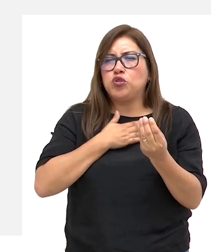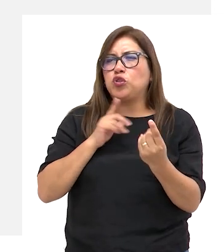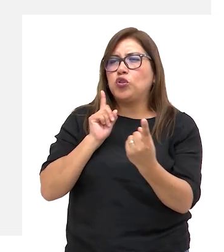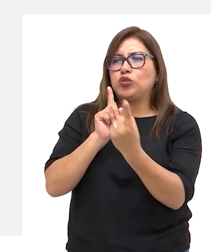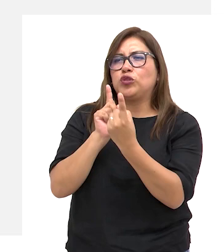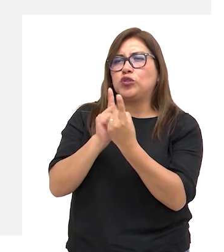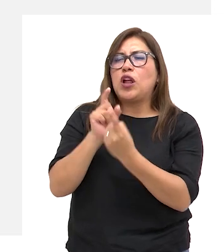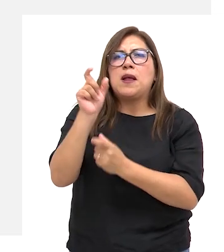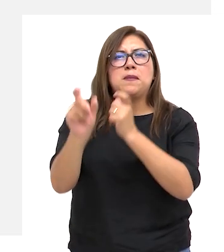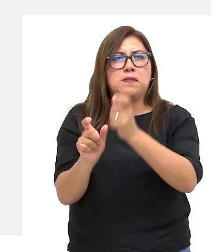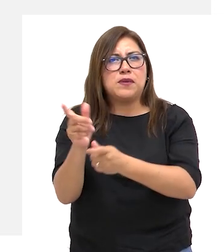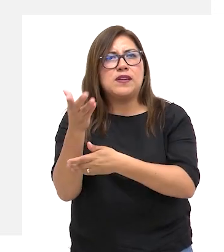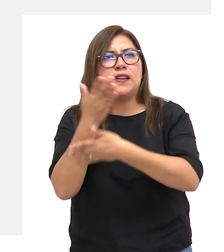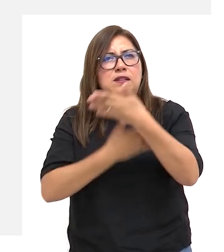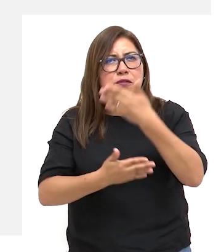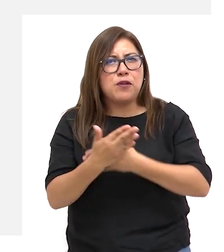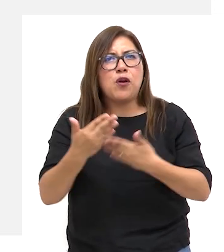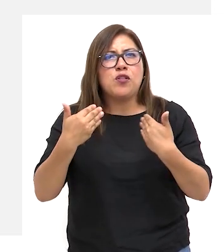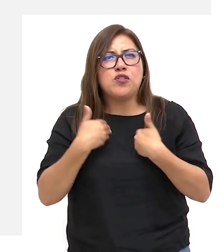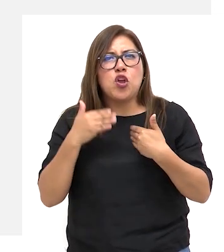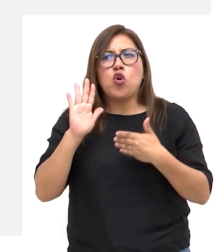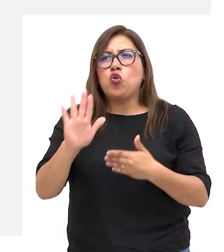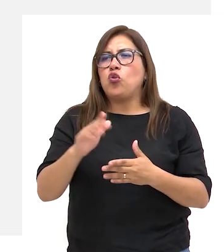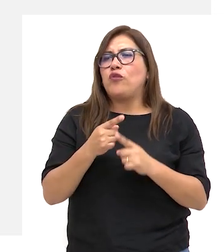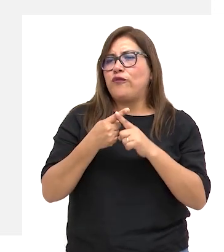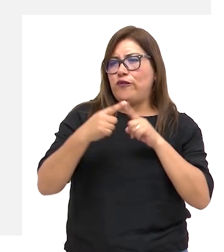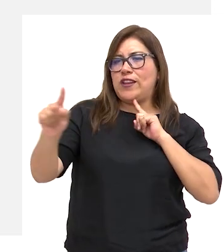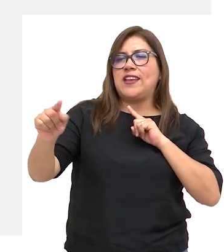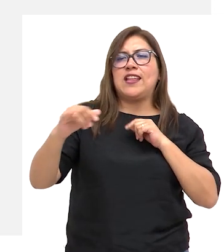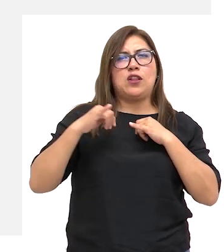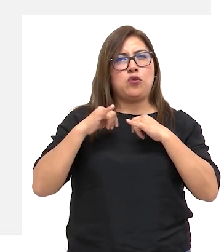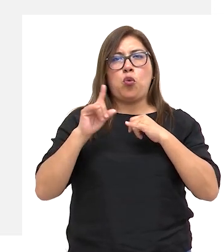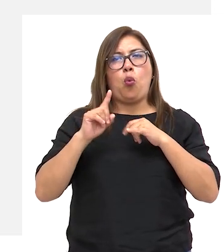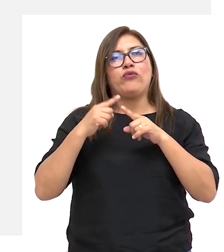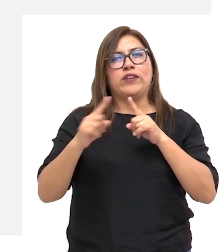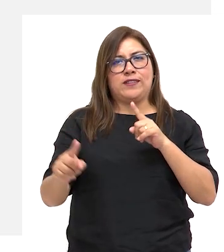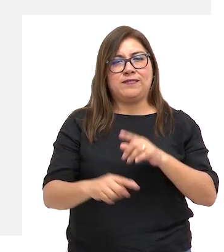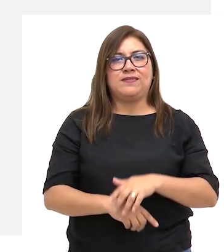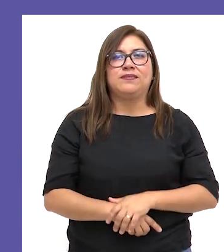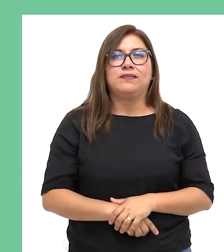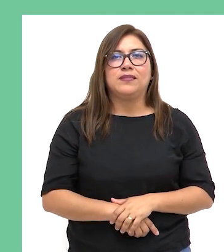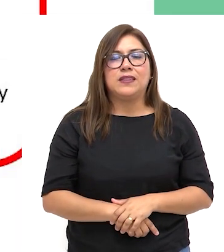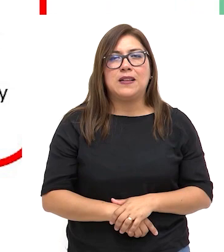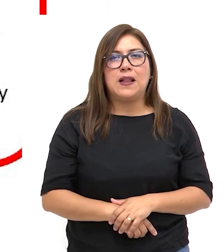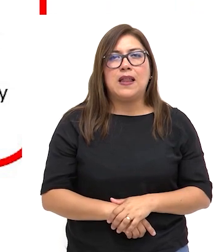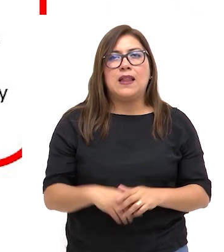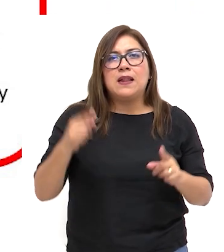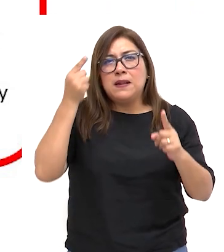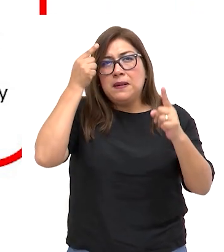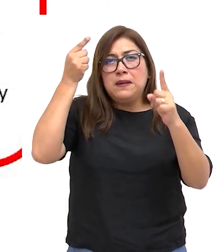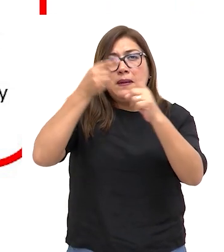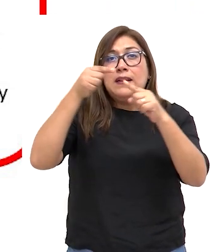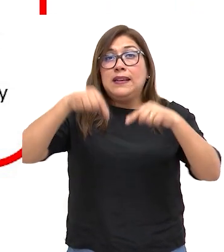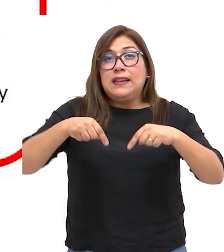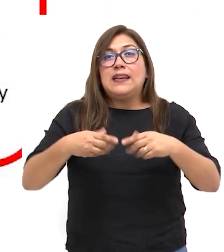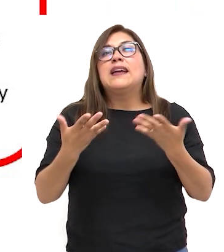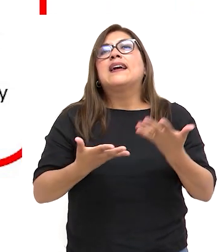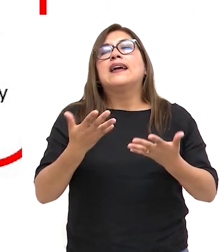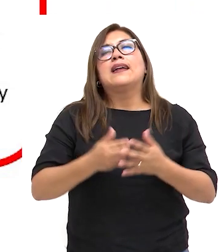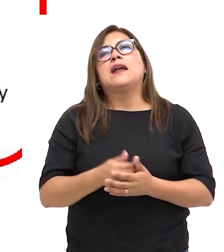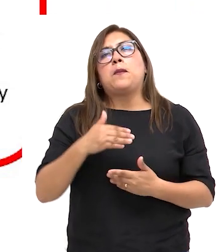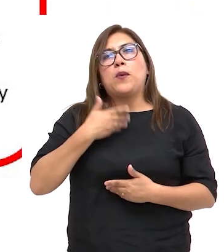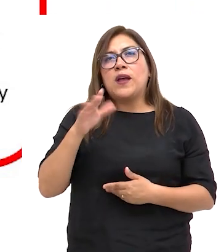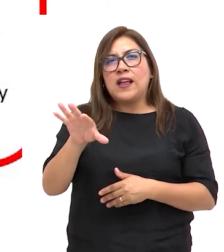relacionarnos con personas que tienen un funcionamiento diferente al nuestro. La meta aquí